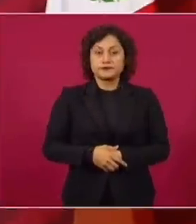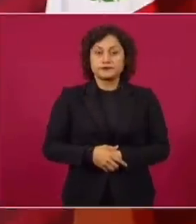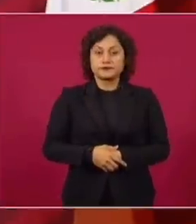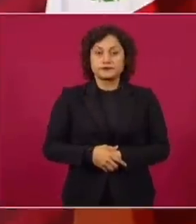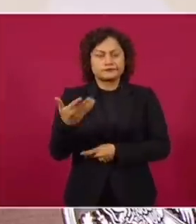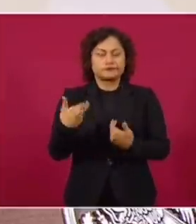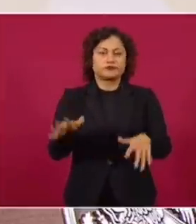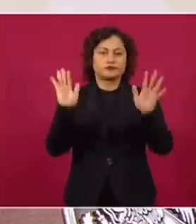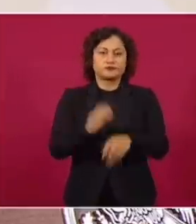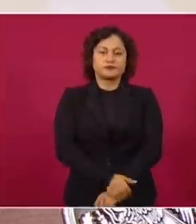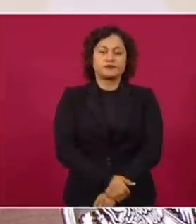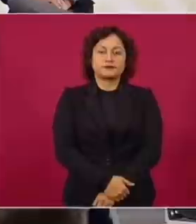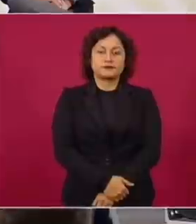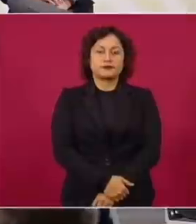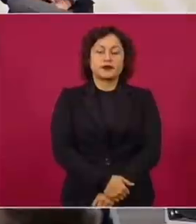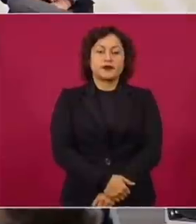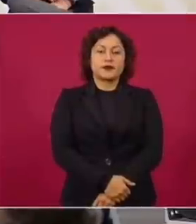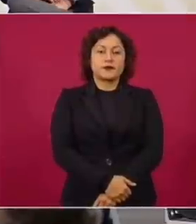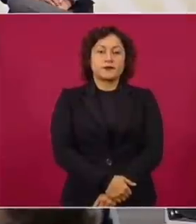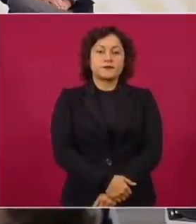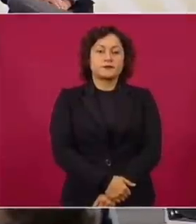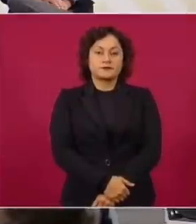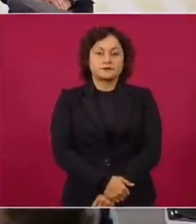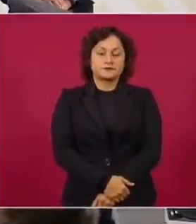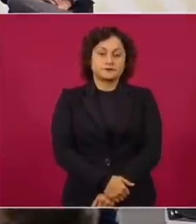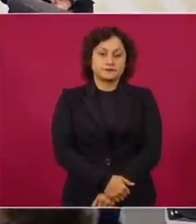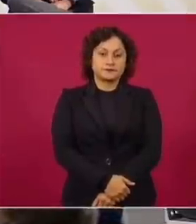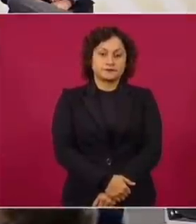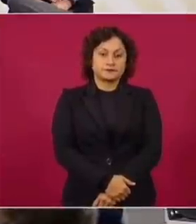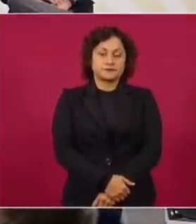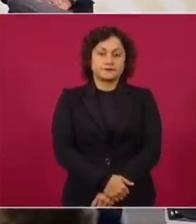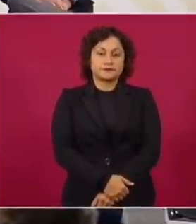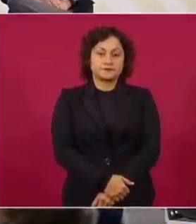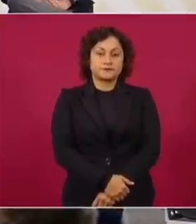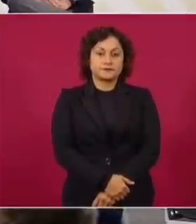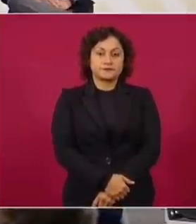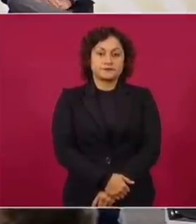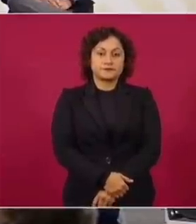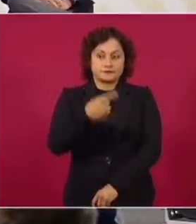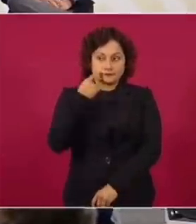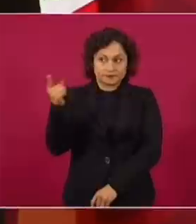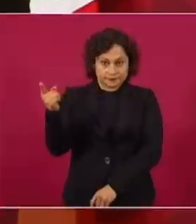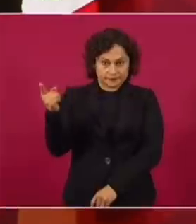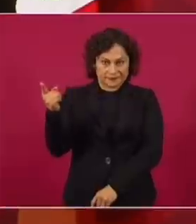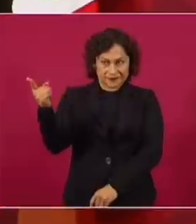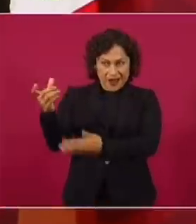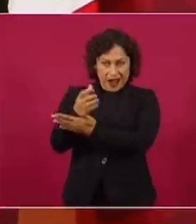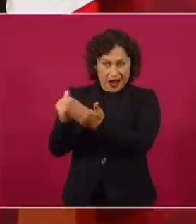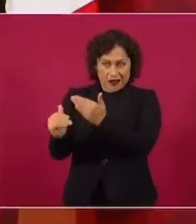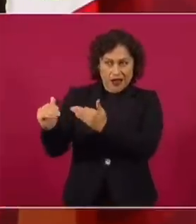Y en becas. Pero esto, 10 veces más que el presidente.